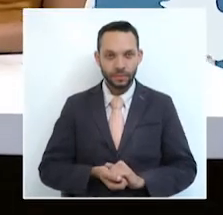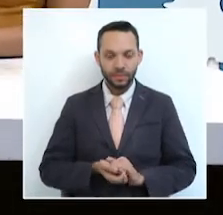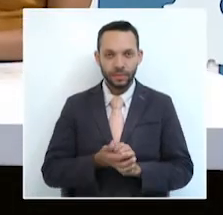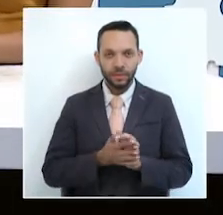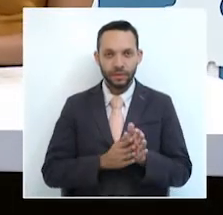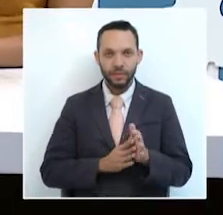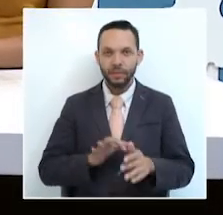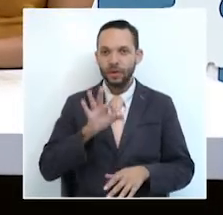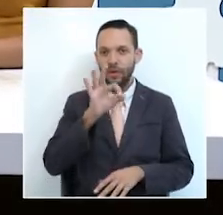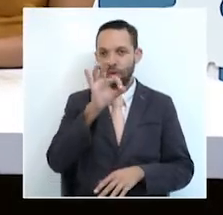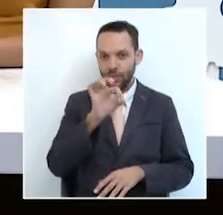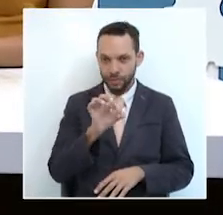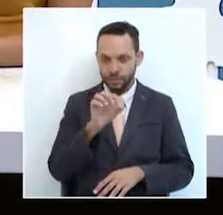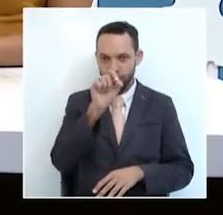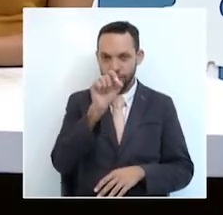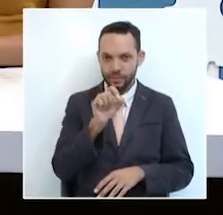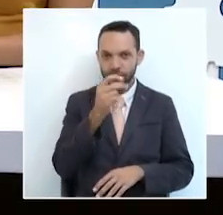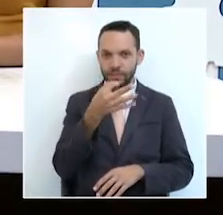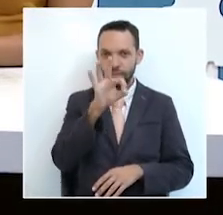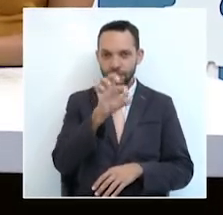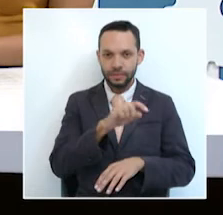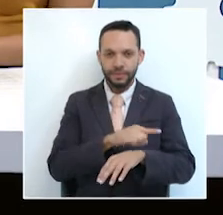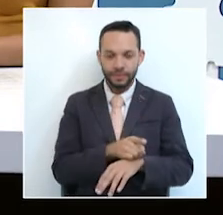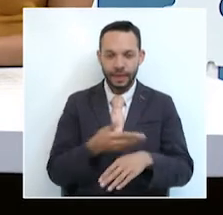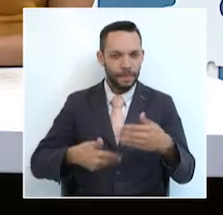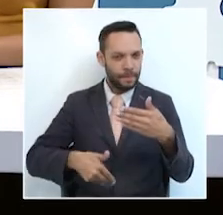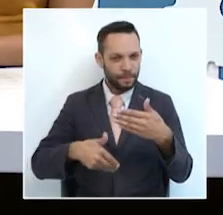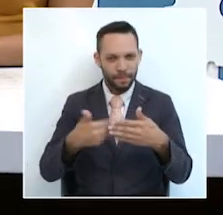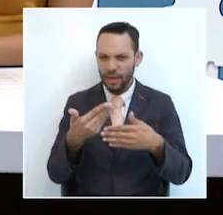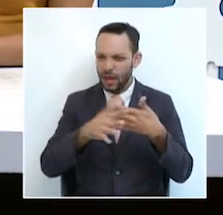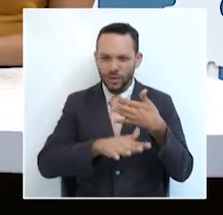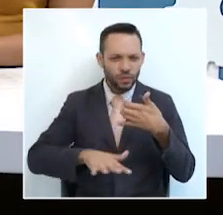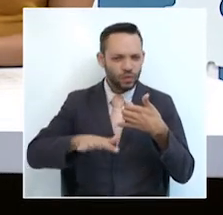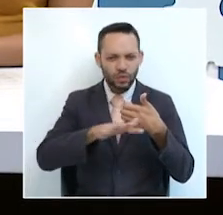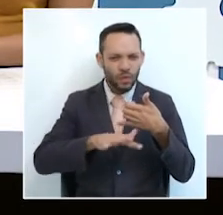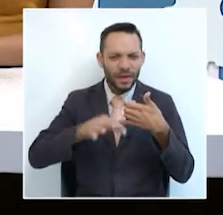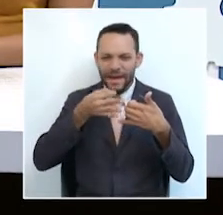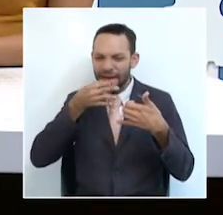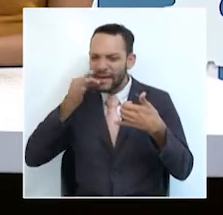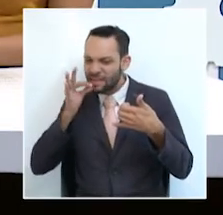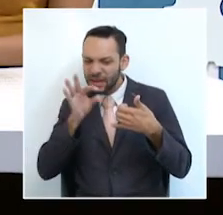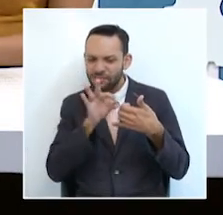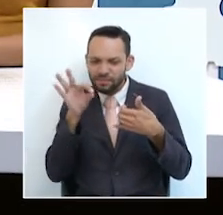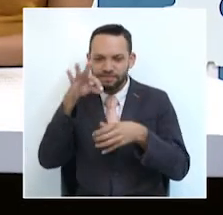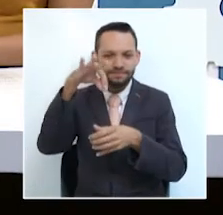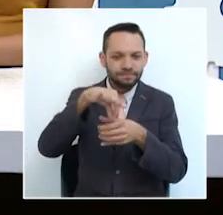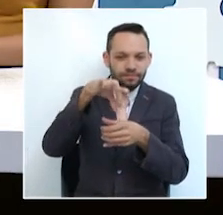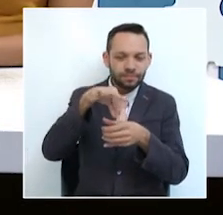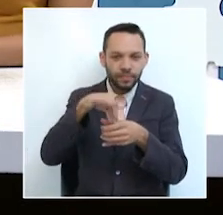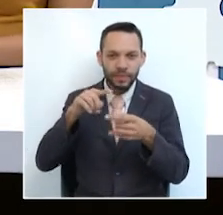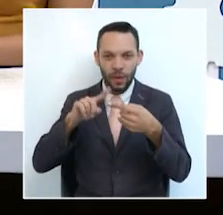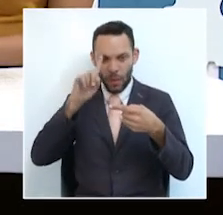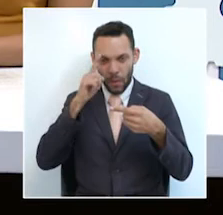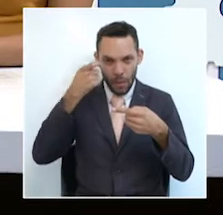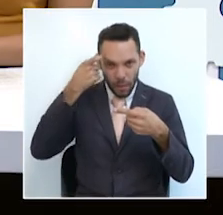Son las 8 de la noche, 18 minutos y comenzamos El Eje Elige para conocer la agenda de los candidatos a las gobernaciones de los departamentos de Caldas,